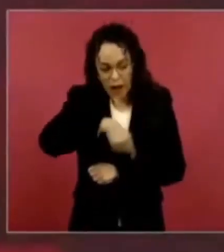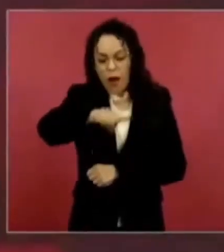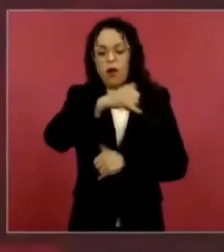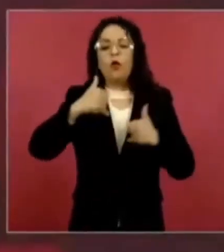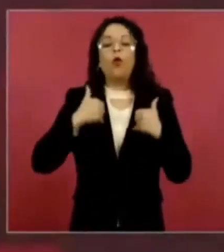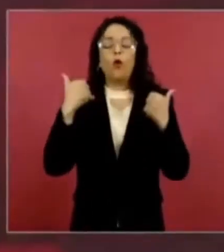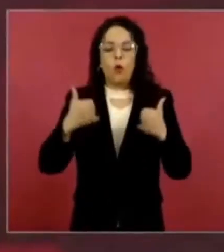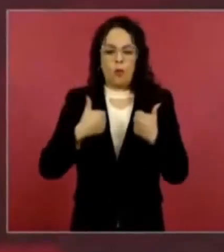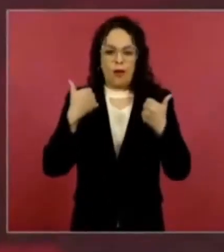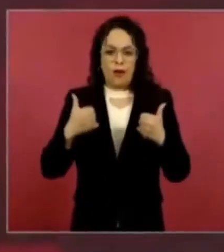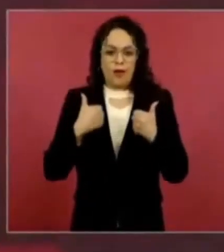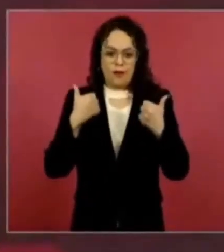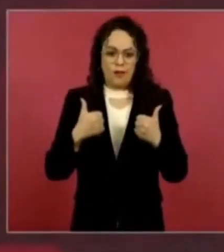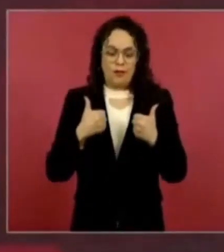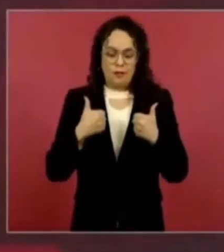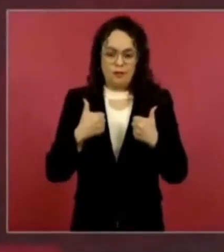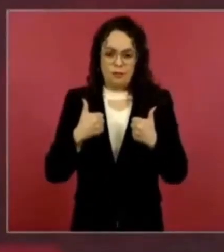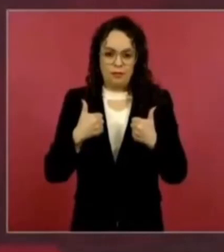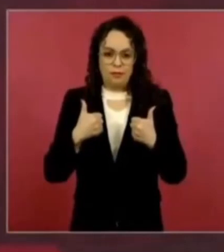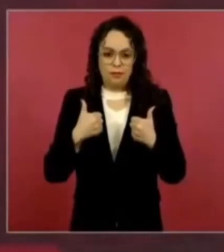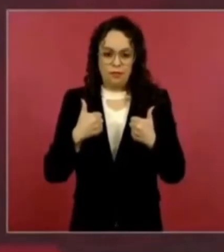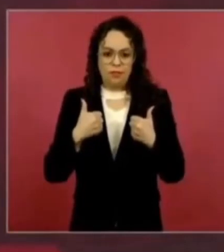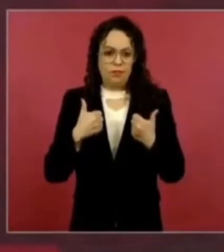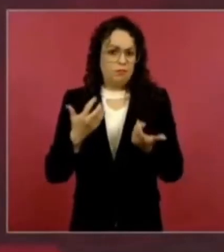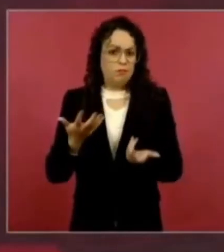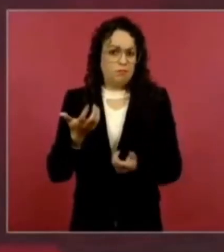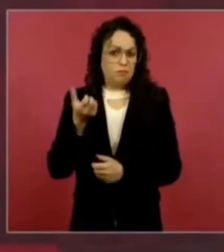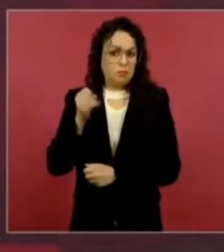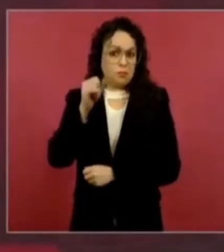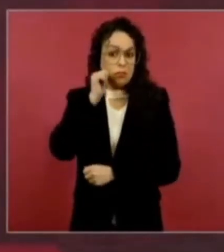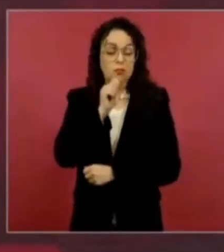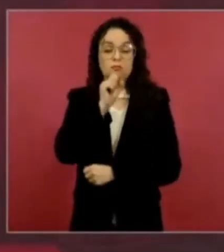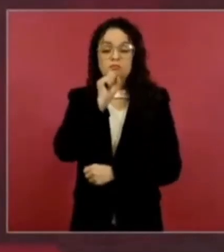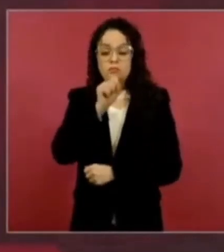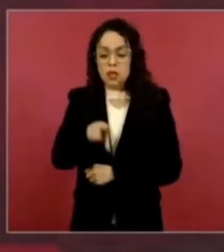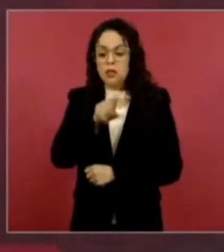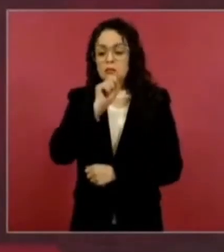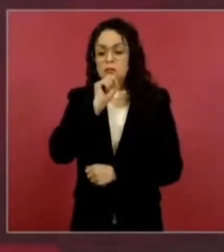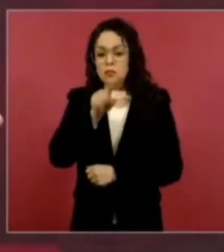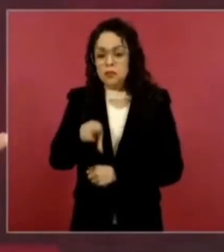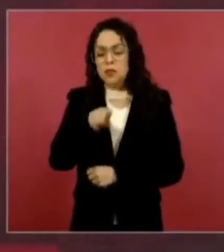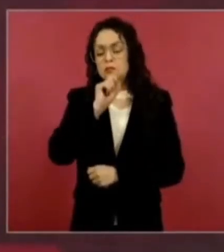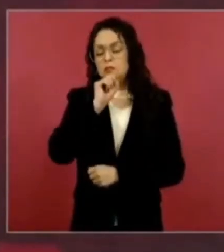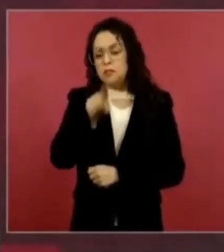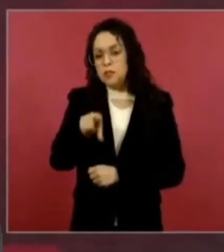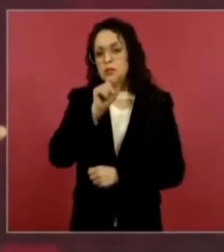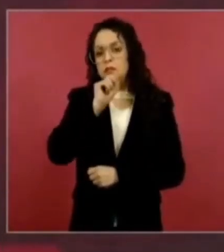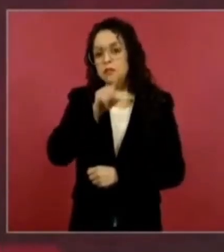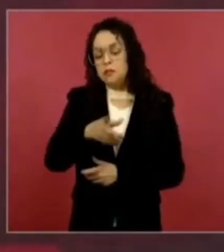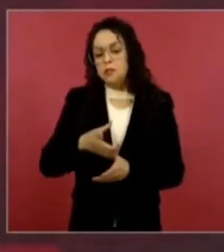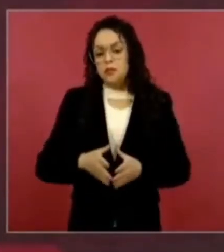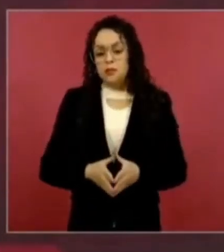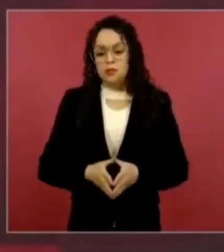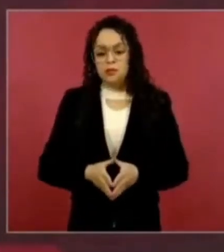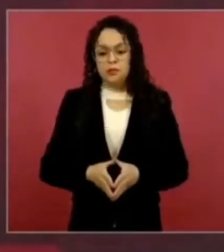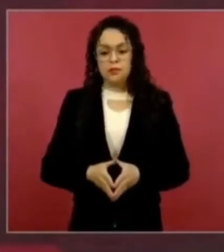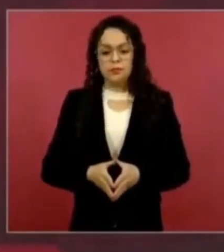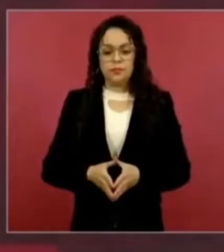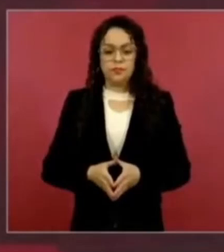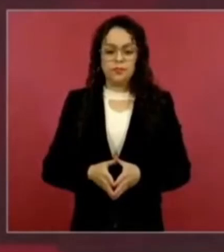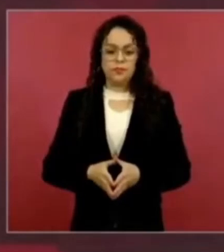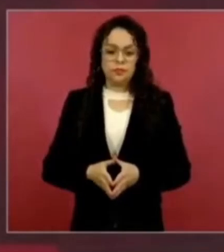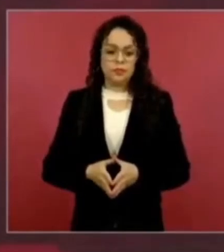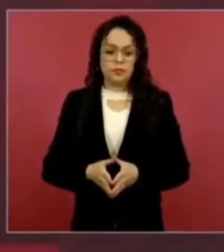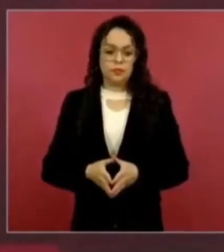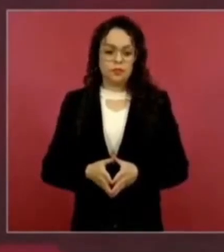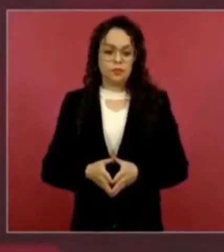Y siempre es lo mismo, invocar el respeto a la legalidad